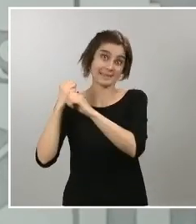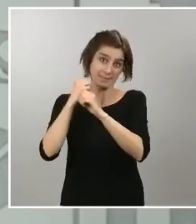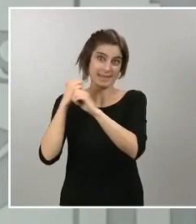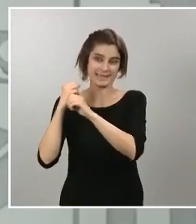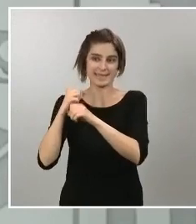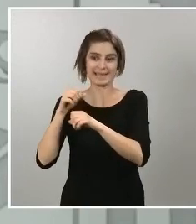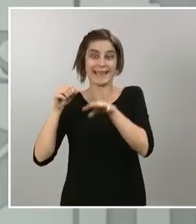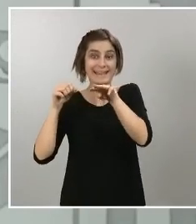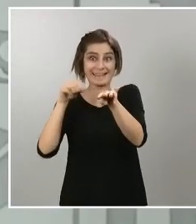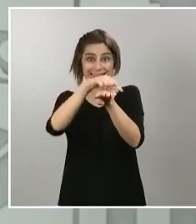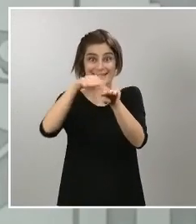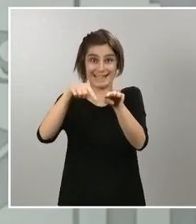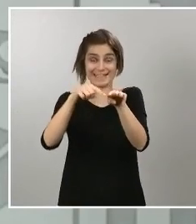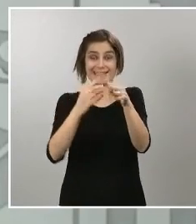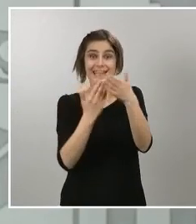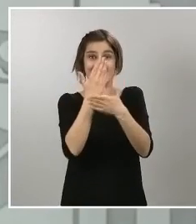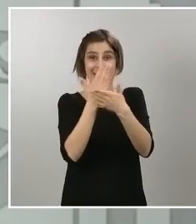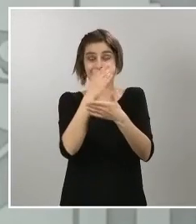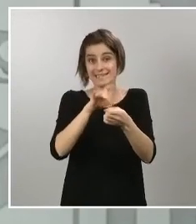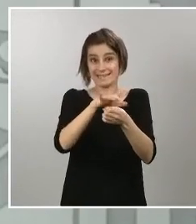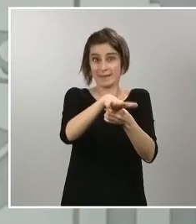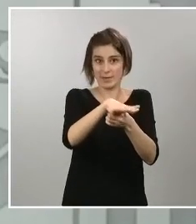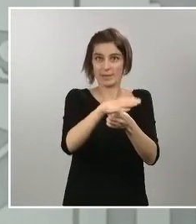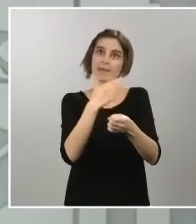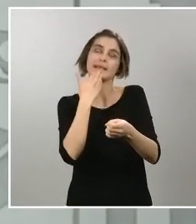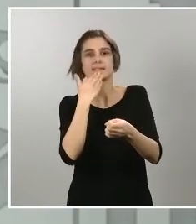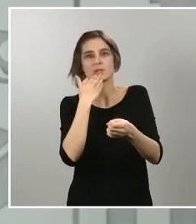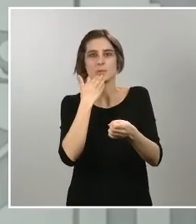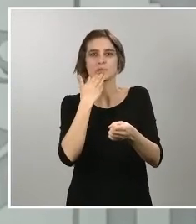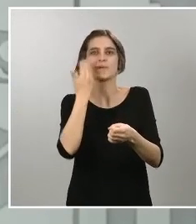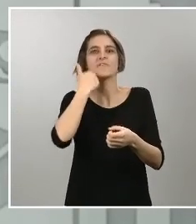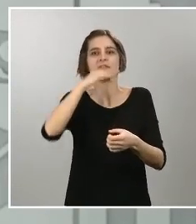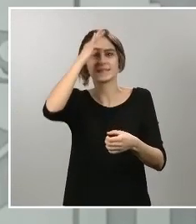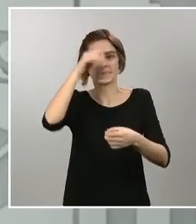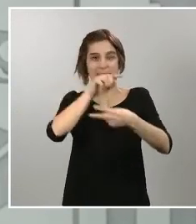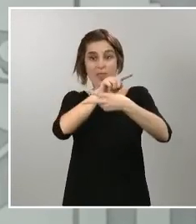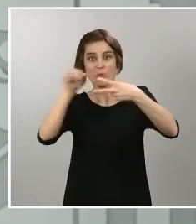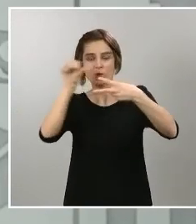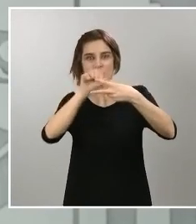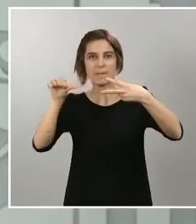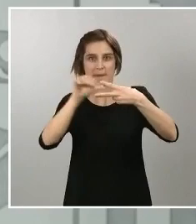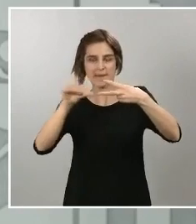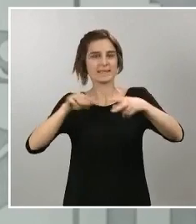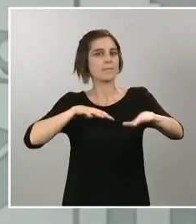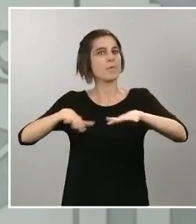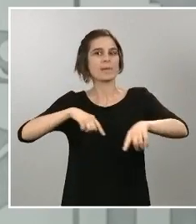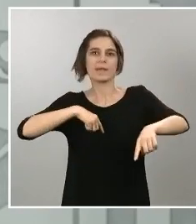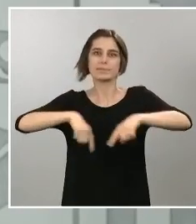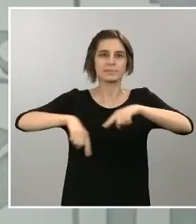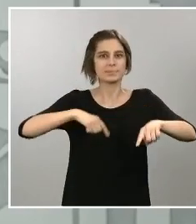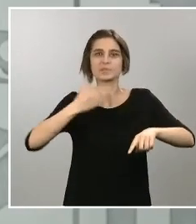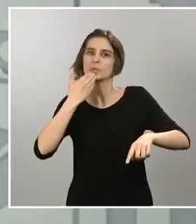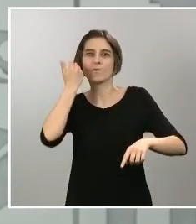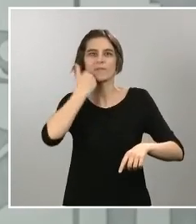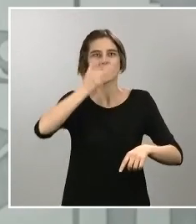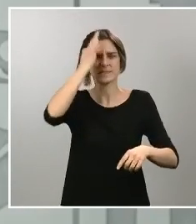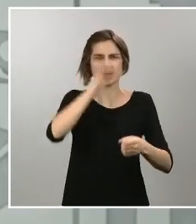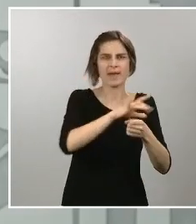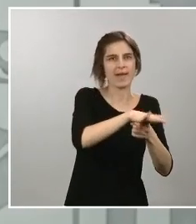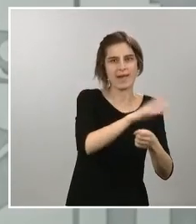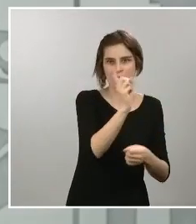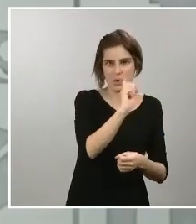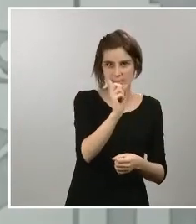Y sabemos que es complicado seguir reduciendo la movilidad, porque ya la actuación ejemplar de los ciudadanos ha